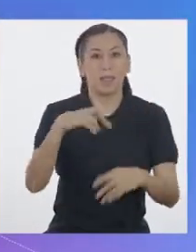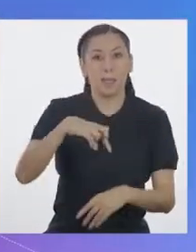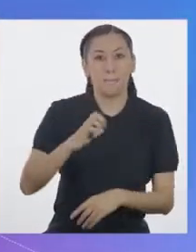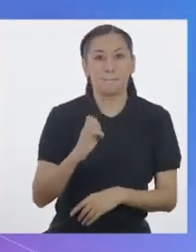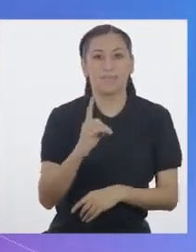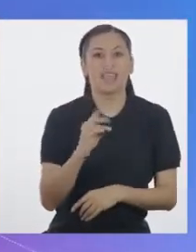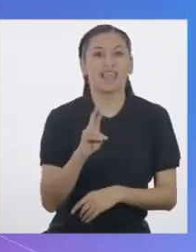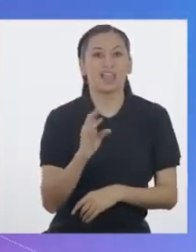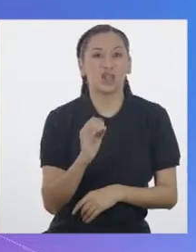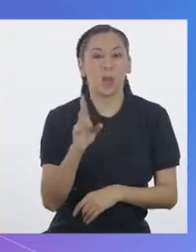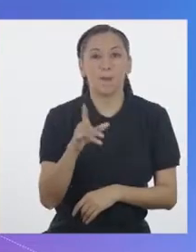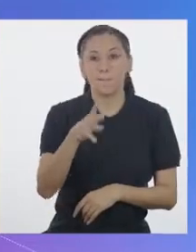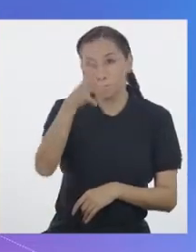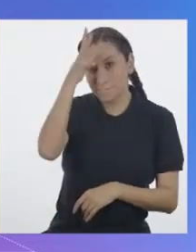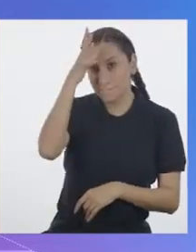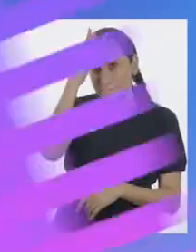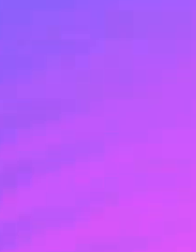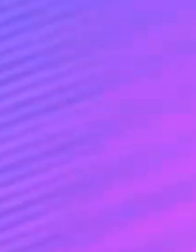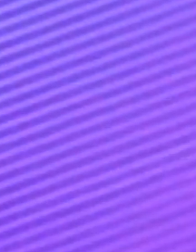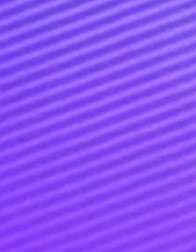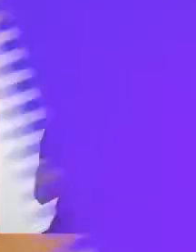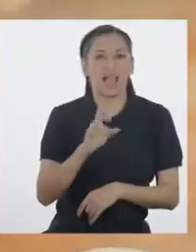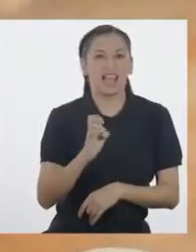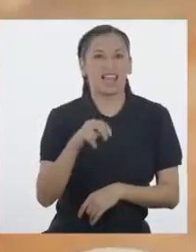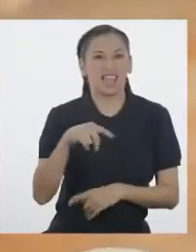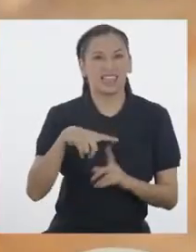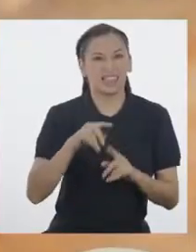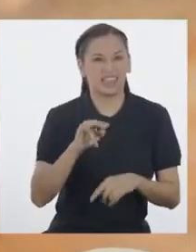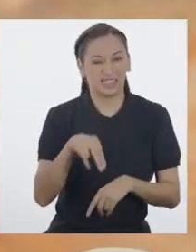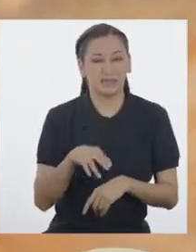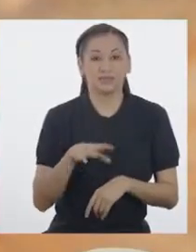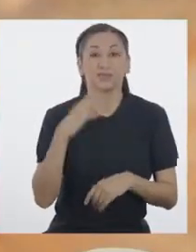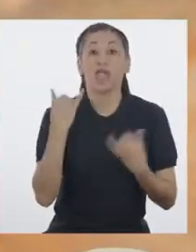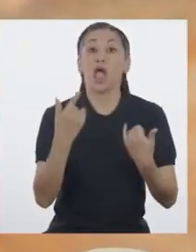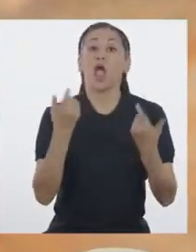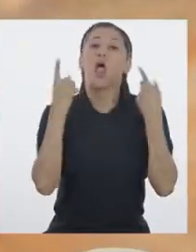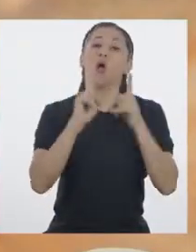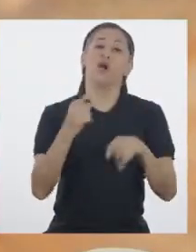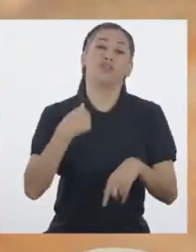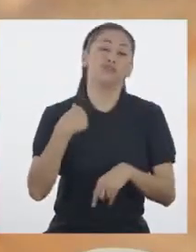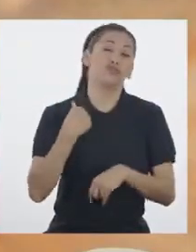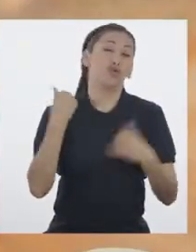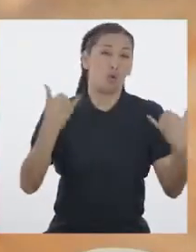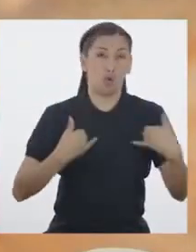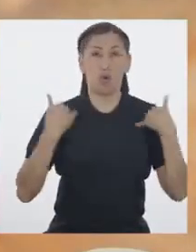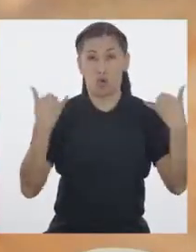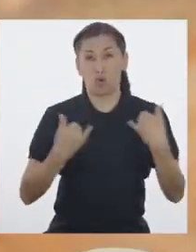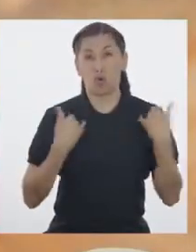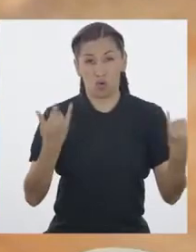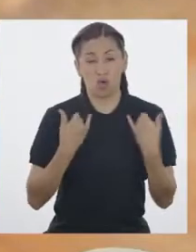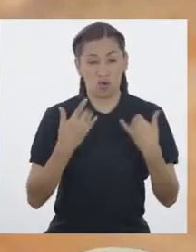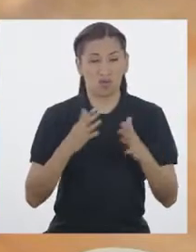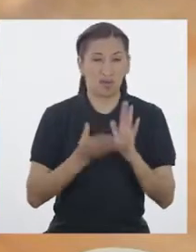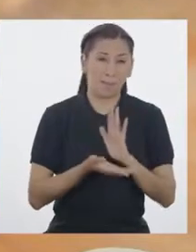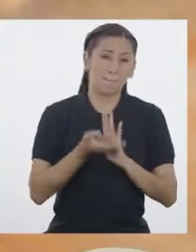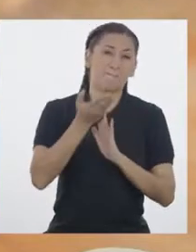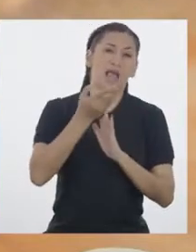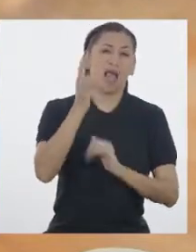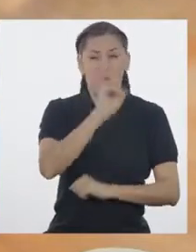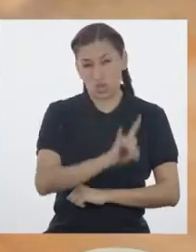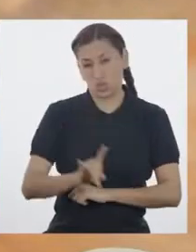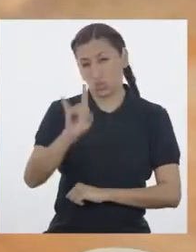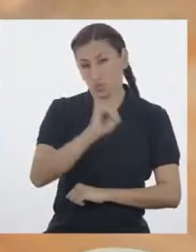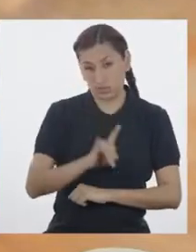Pedro, papá de Valentín Cuando era joven, el medio de comunicación que